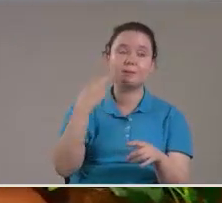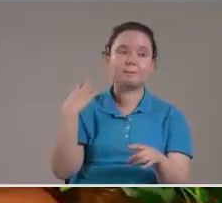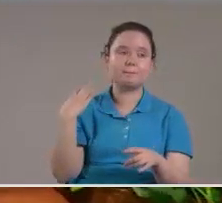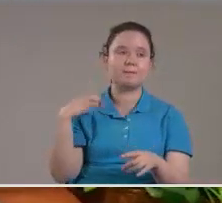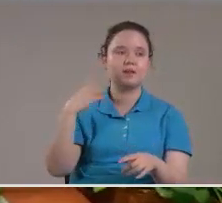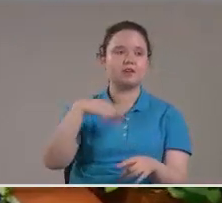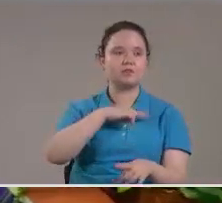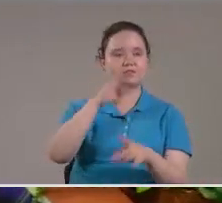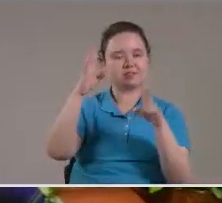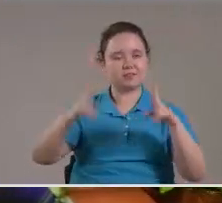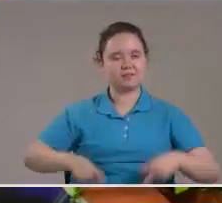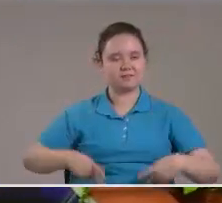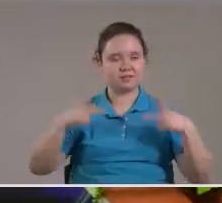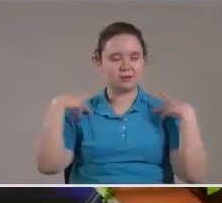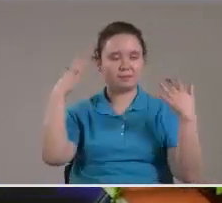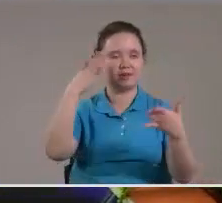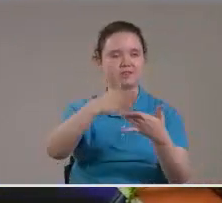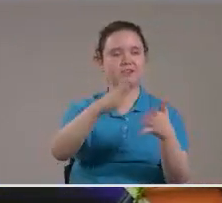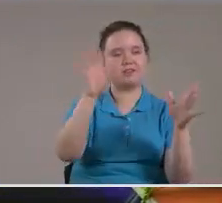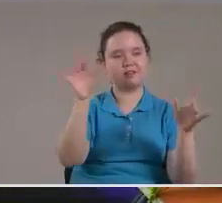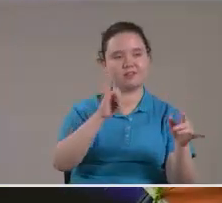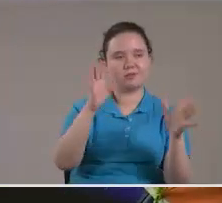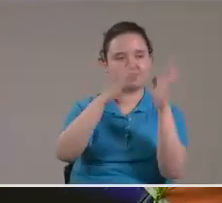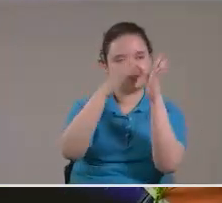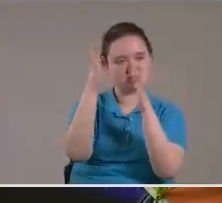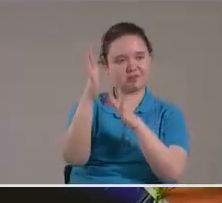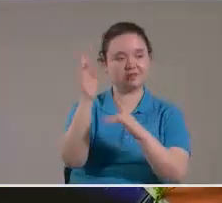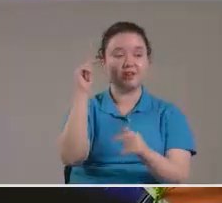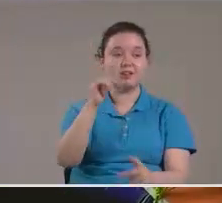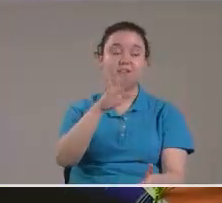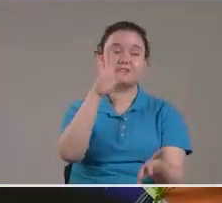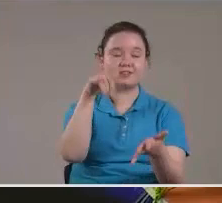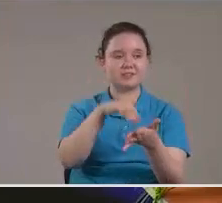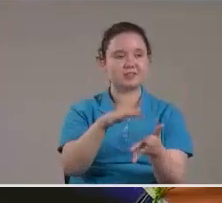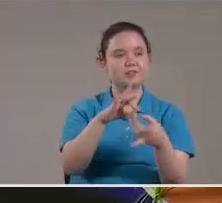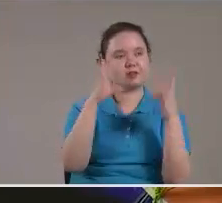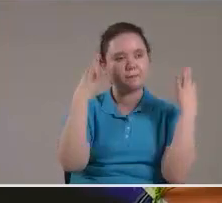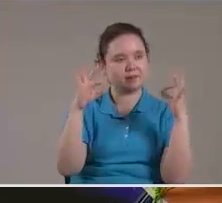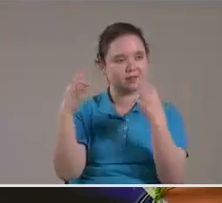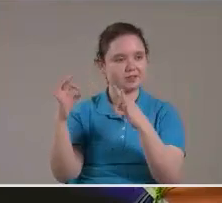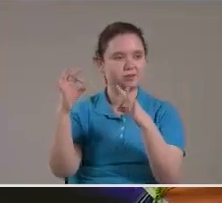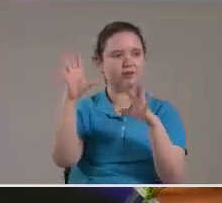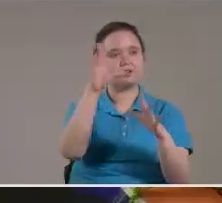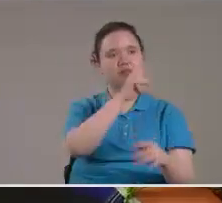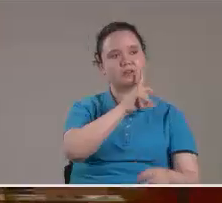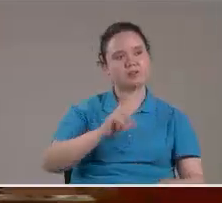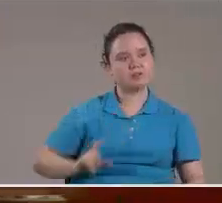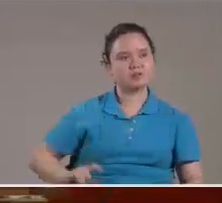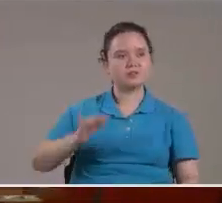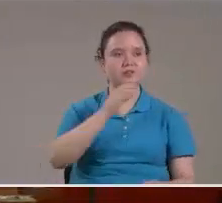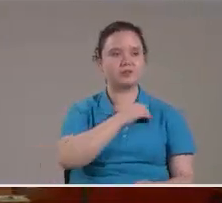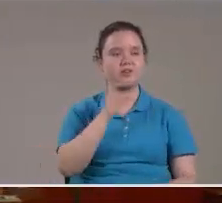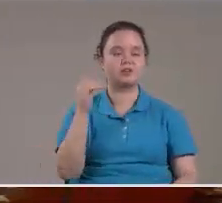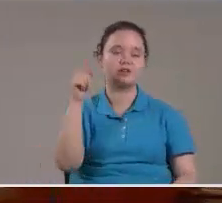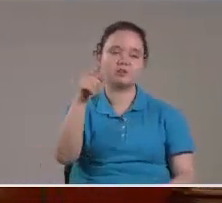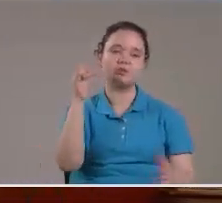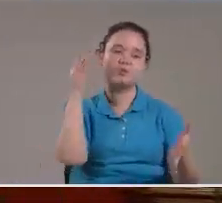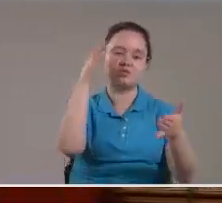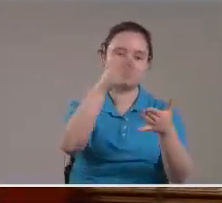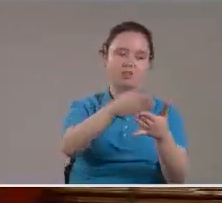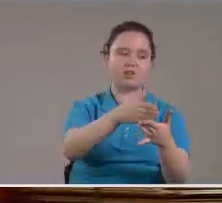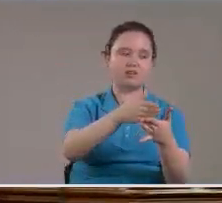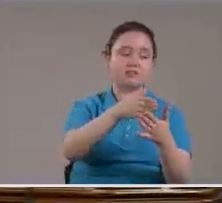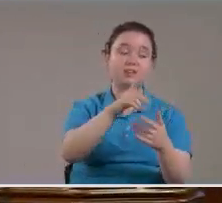Para llegar a la Estatura del varón Perfecto Ese es el centro De la predicación Cristo Quiere que tú Llegues